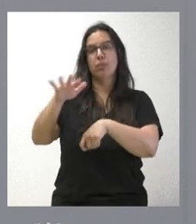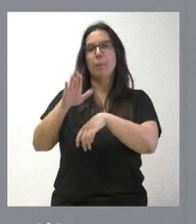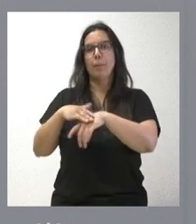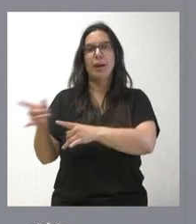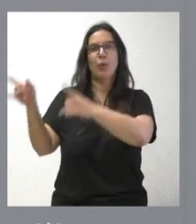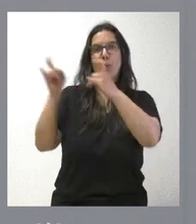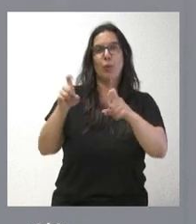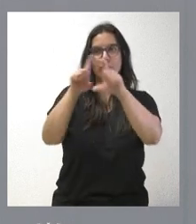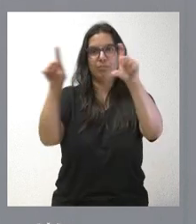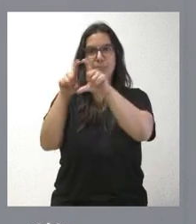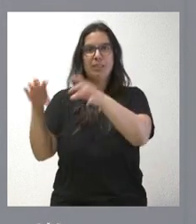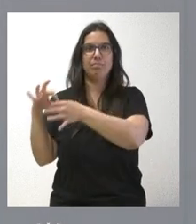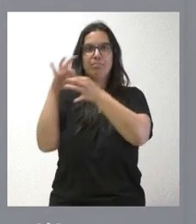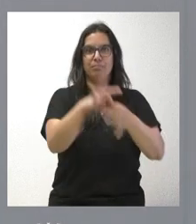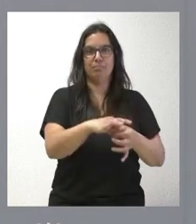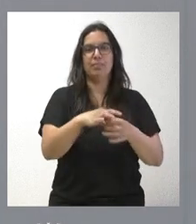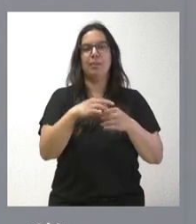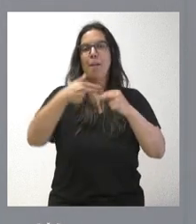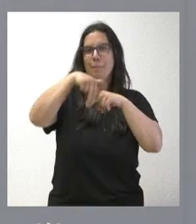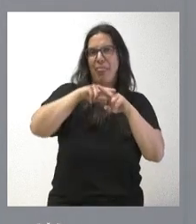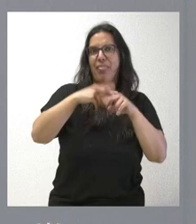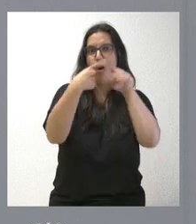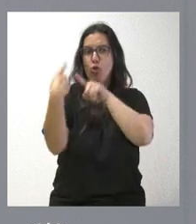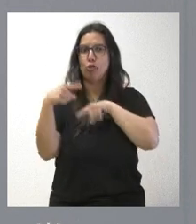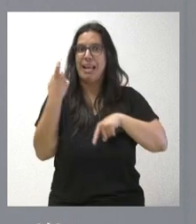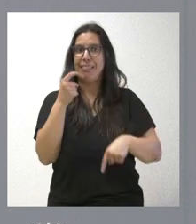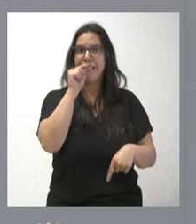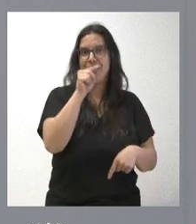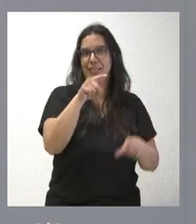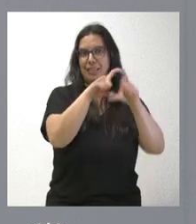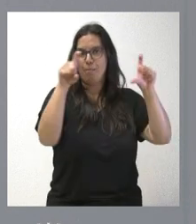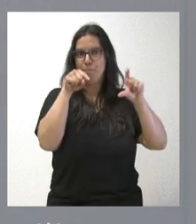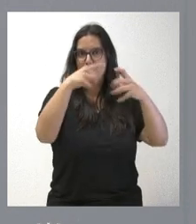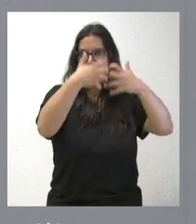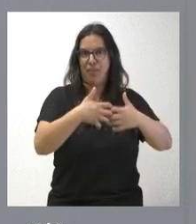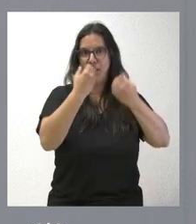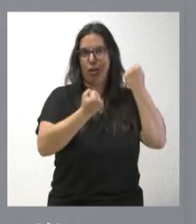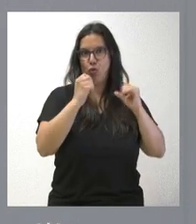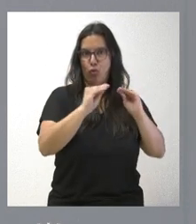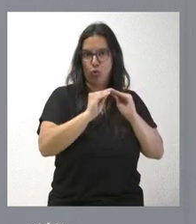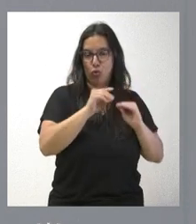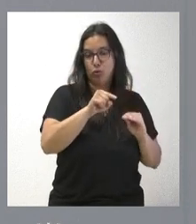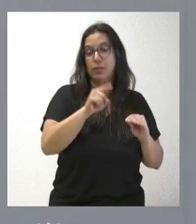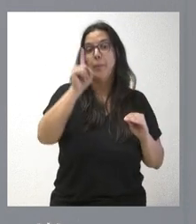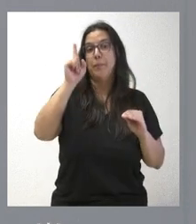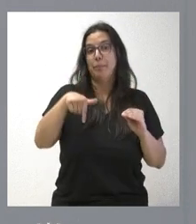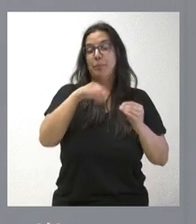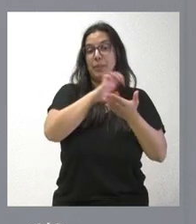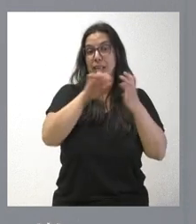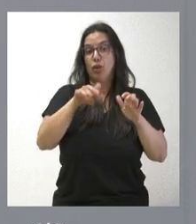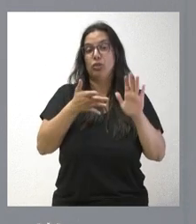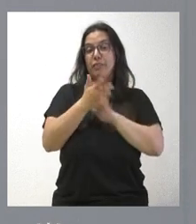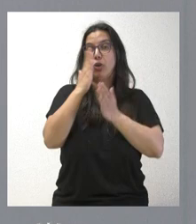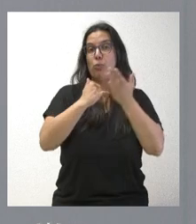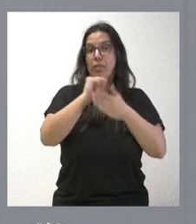de proveedores del sector. Castilla y León es la comunidad autónoma de España, como saben ustedes, con mayor capacidad de producción de automóviles, pero también es la comunidad